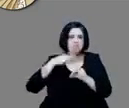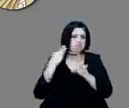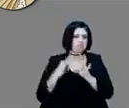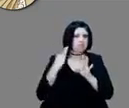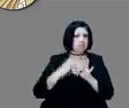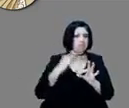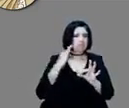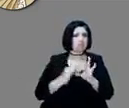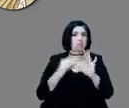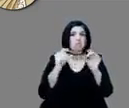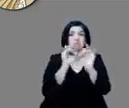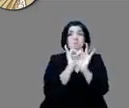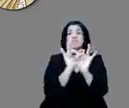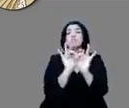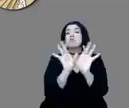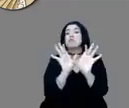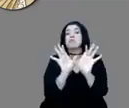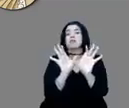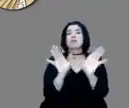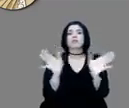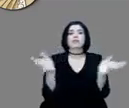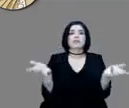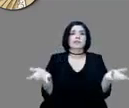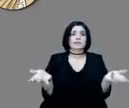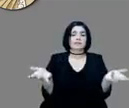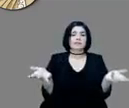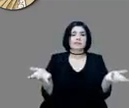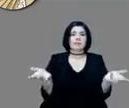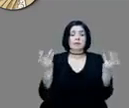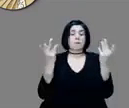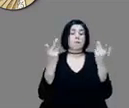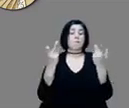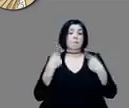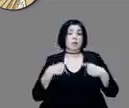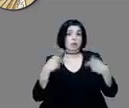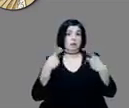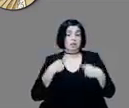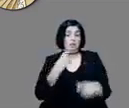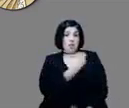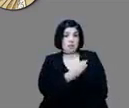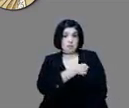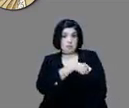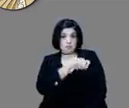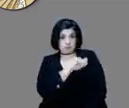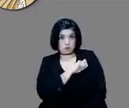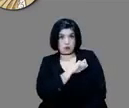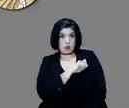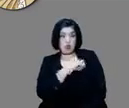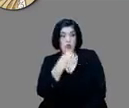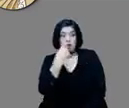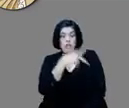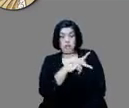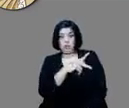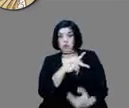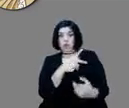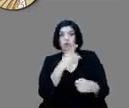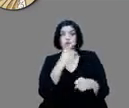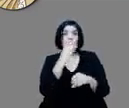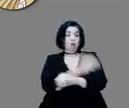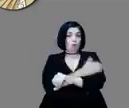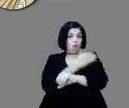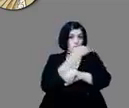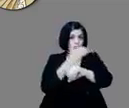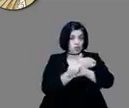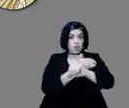las pérdidas españoles, españolas y de sus aliados indígenas van a ser